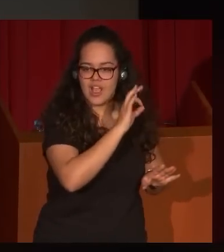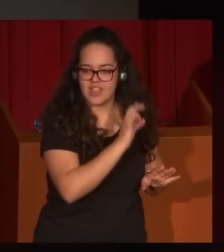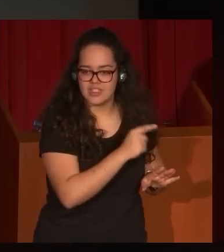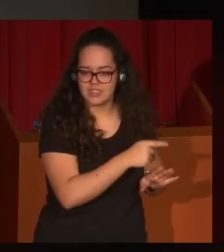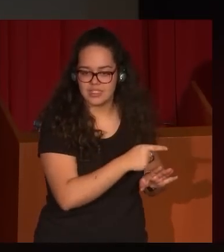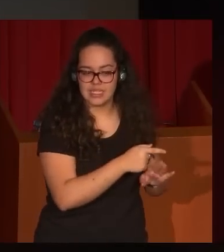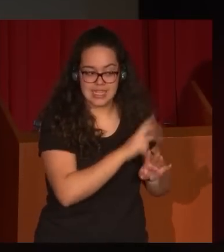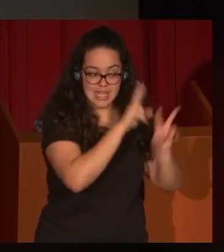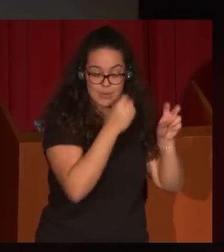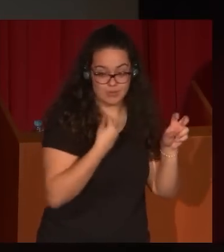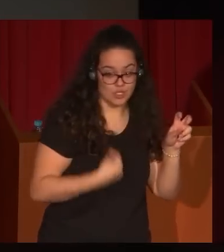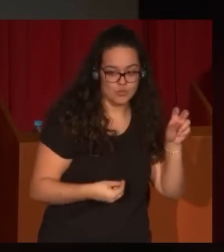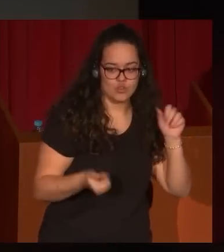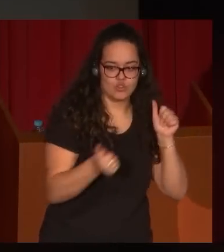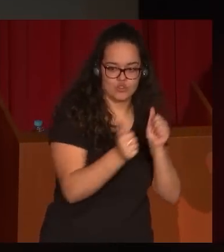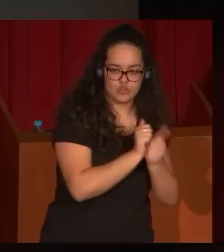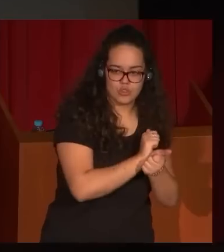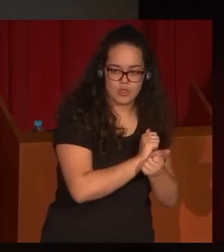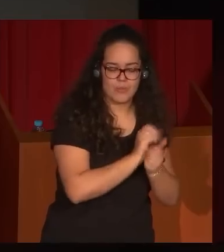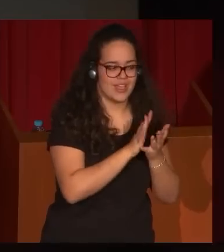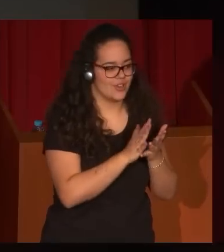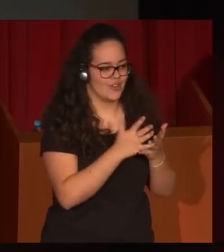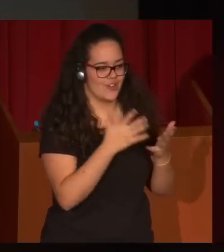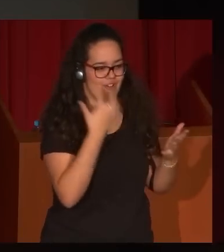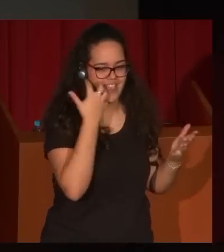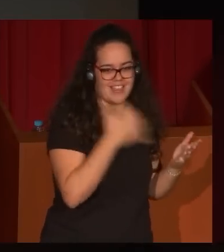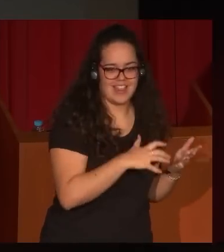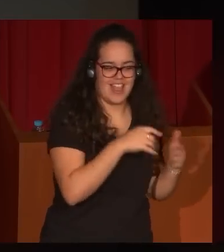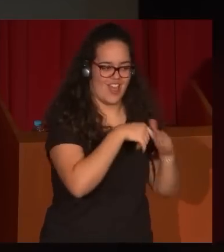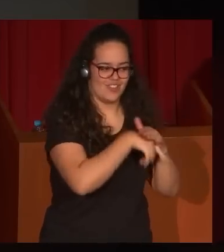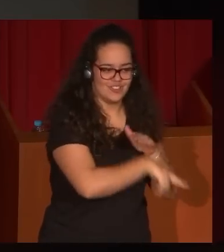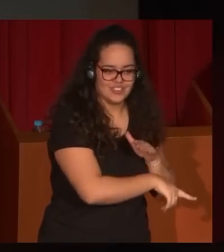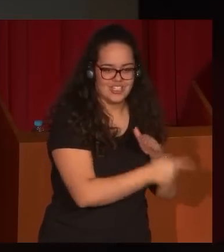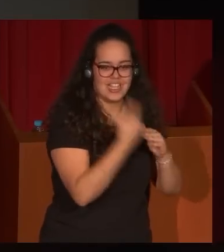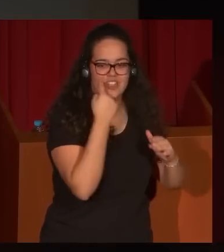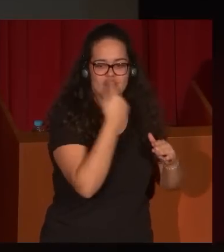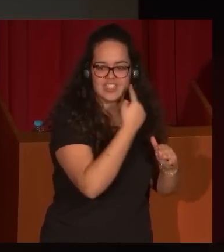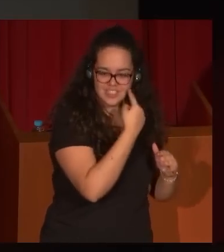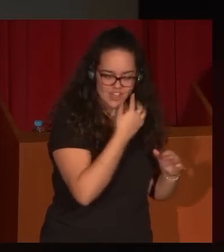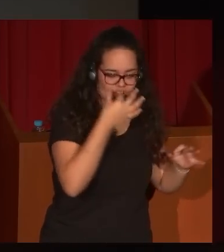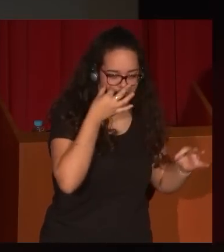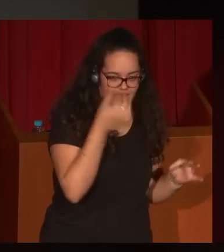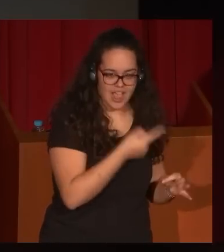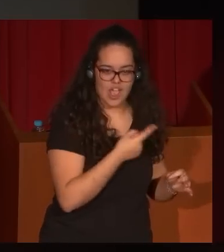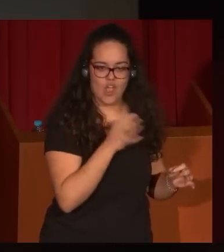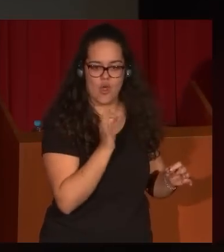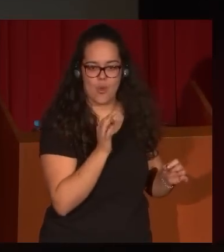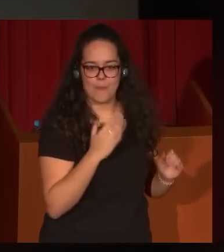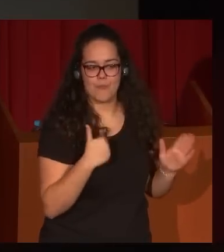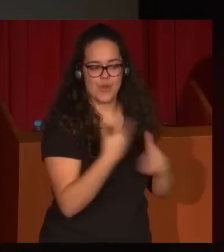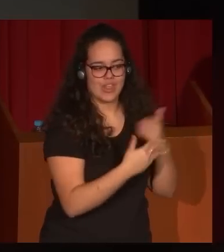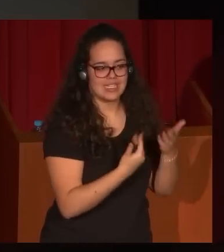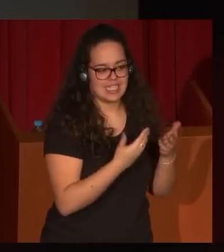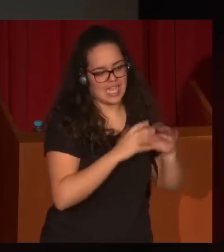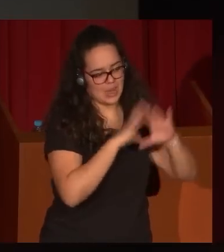mismo tipo de temas, pero lógicamente sin la hondura ni la originalidad de quien ha sido testigo y quien procesa en el mundo del